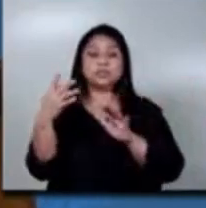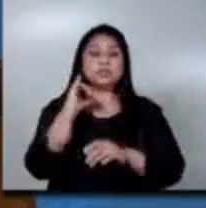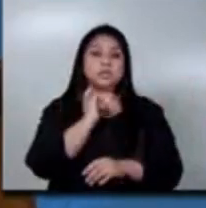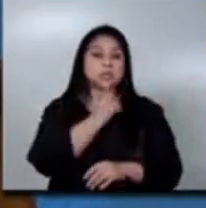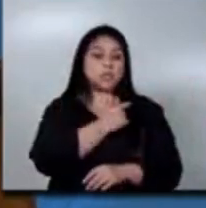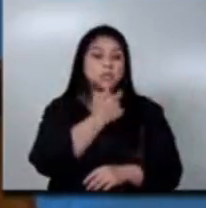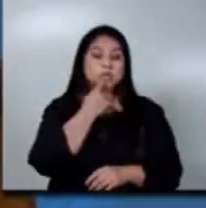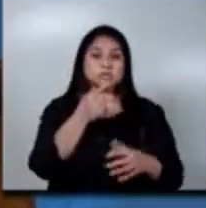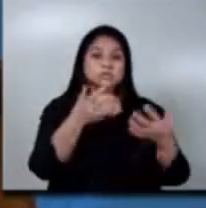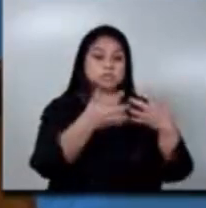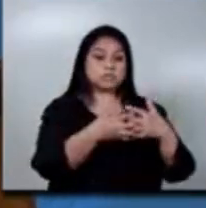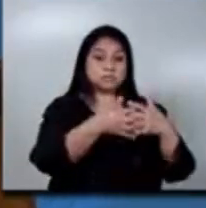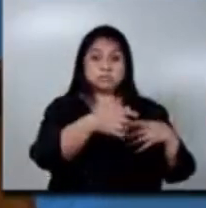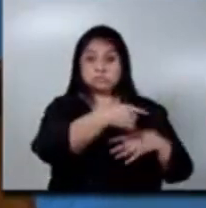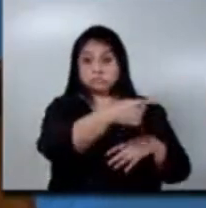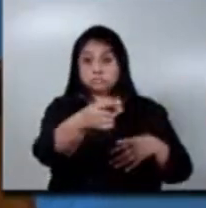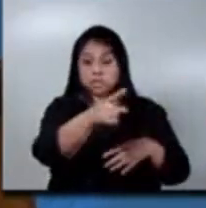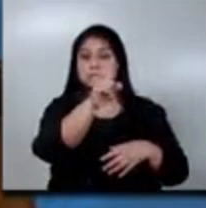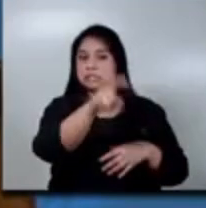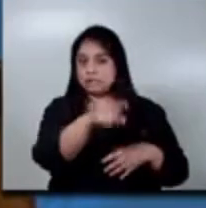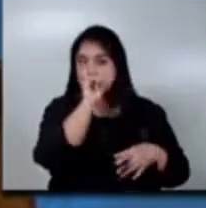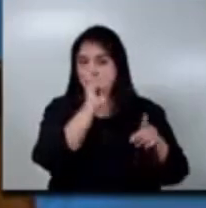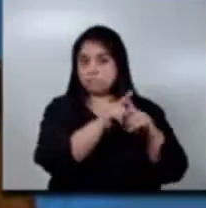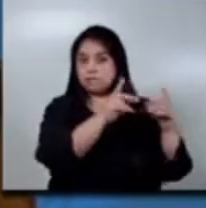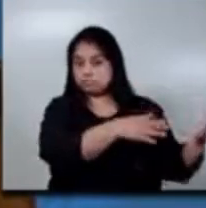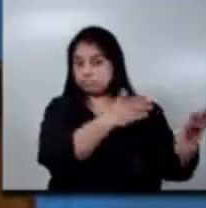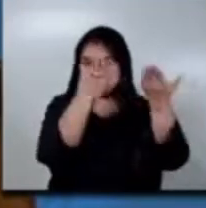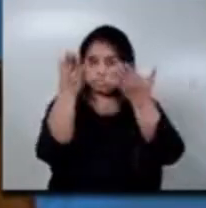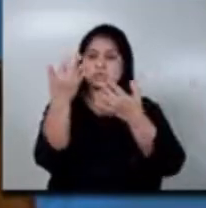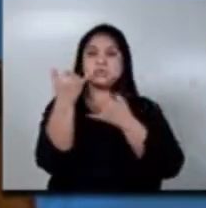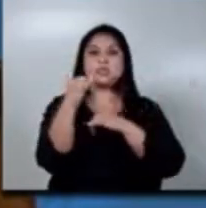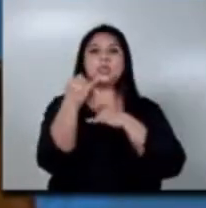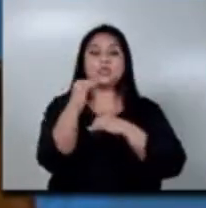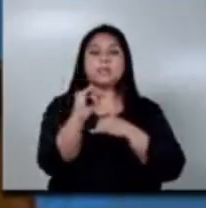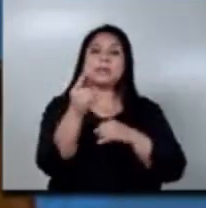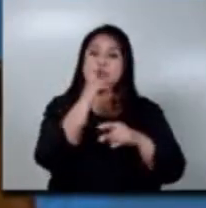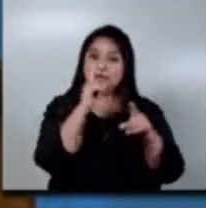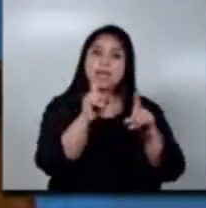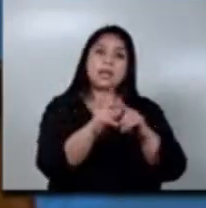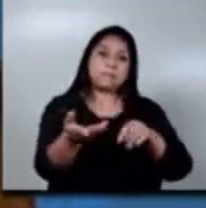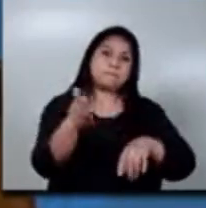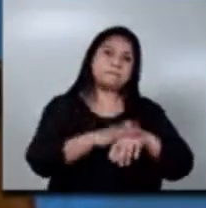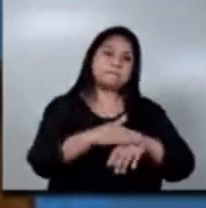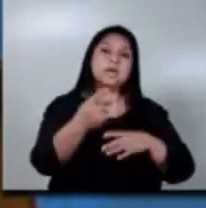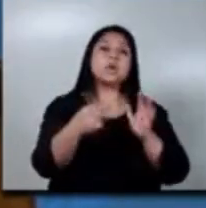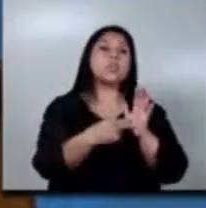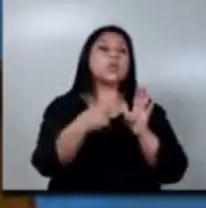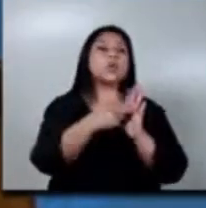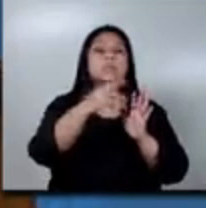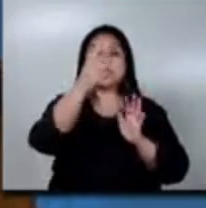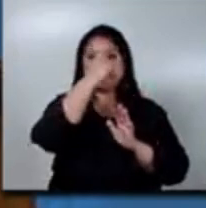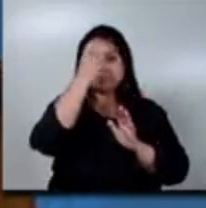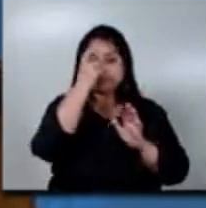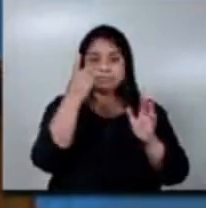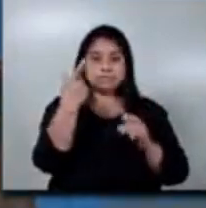de zona franca también están obligadas a entregar adicionalmente de su informe del empleador una nómina de trabajadores. Claro,